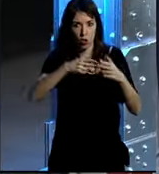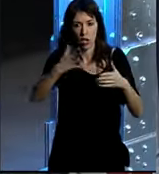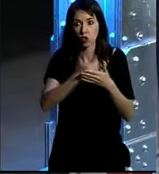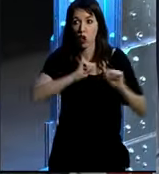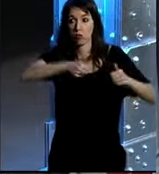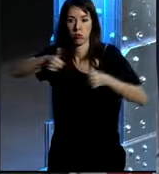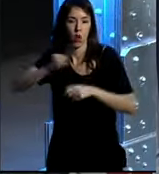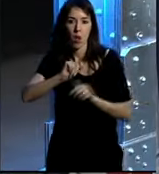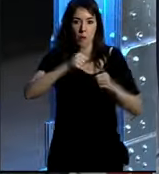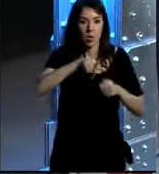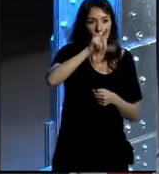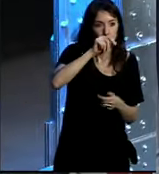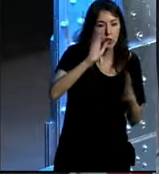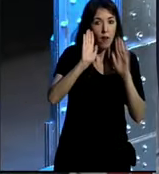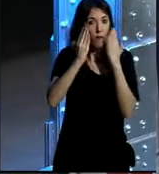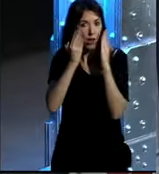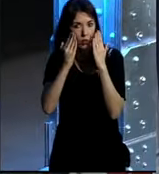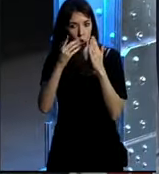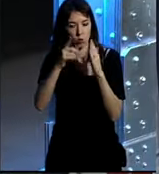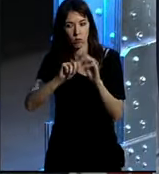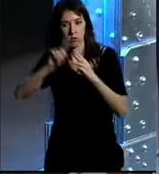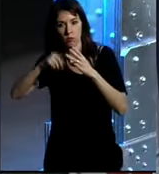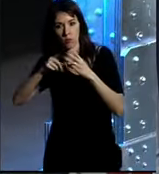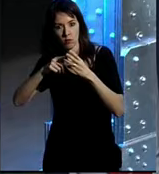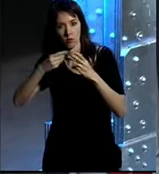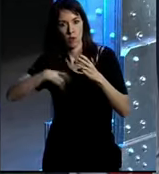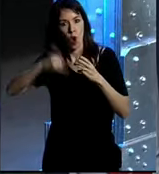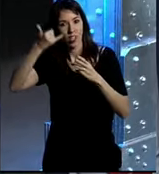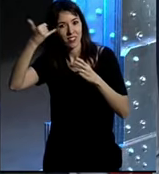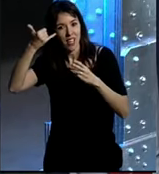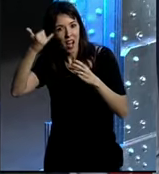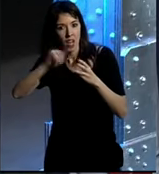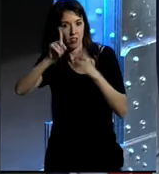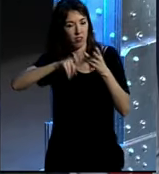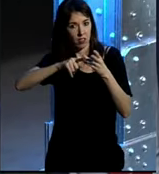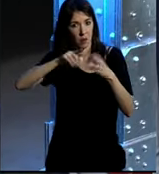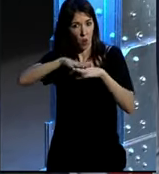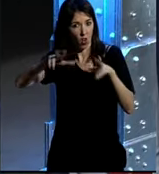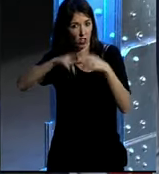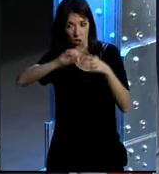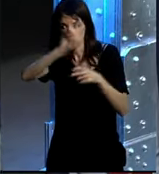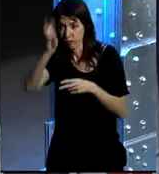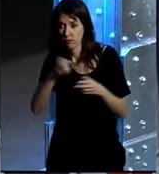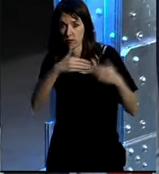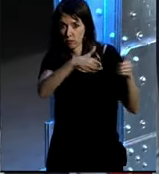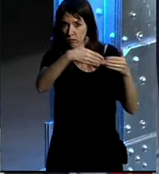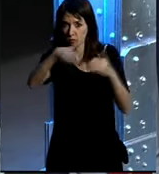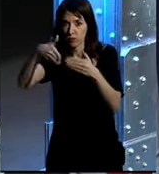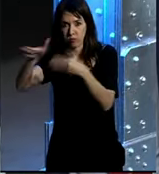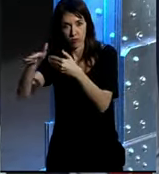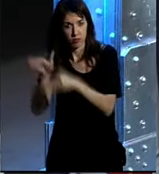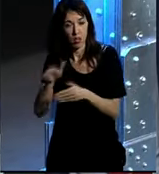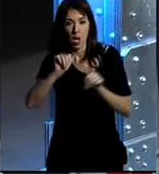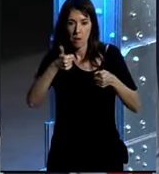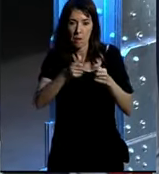principio empezamos por Twitter Facebook lo hemos ido abriendo a Instagram a otra serie de redes y empezamos pues a tener